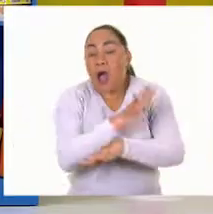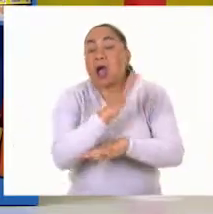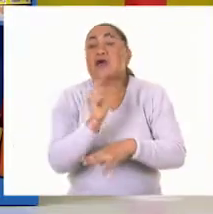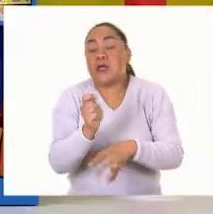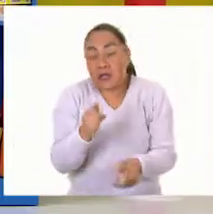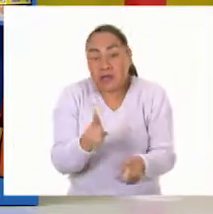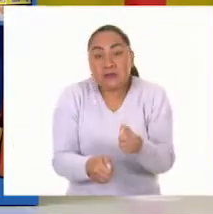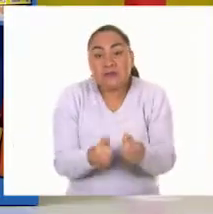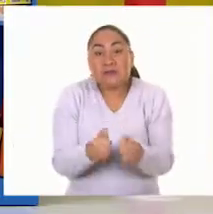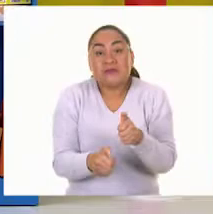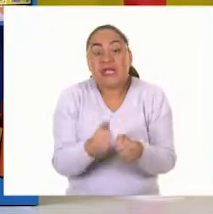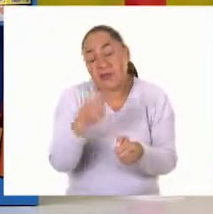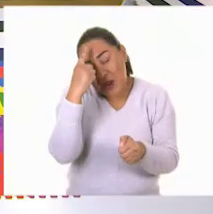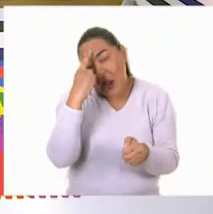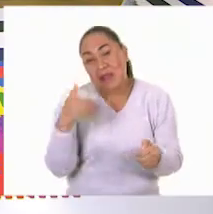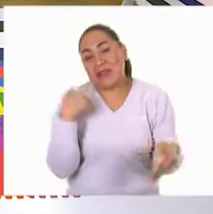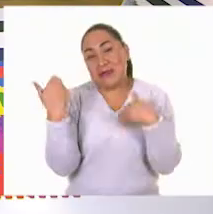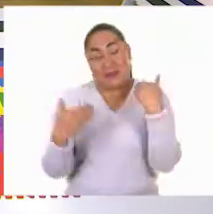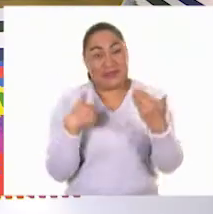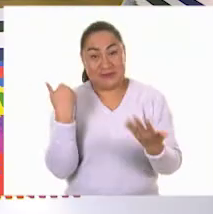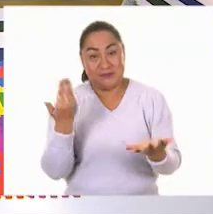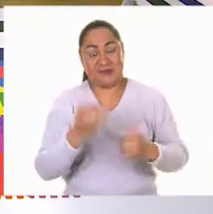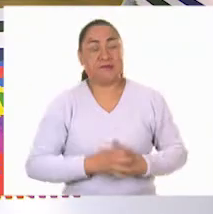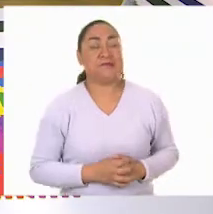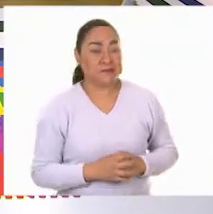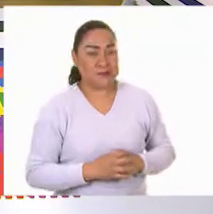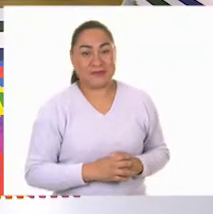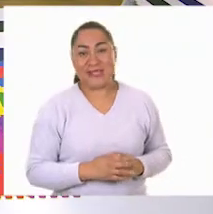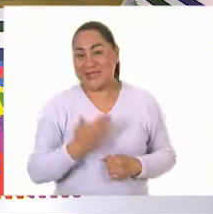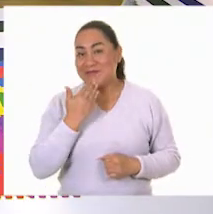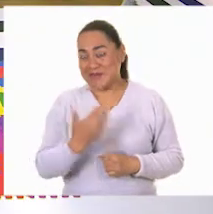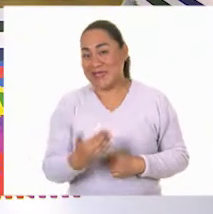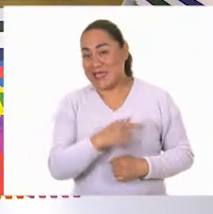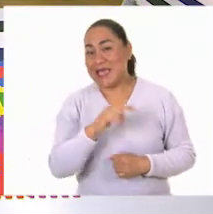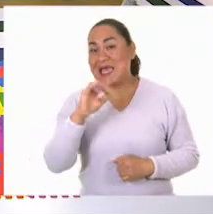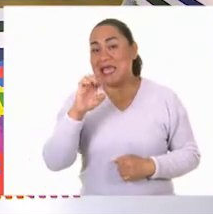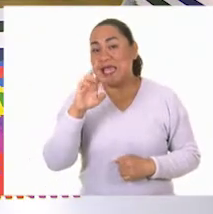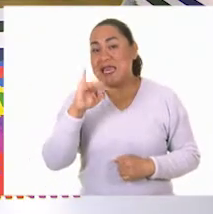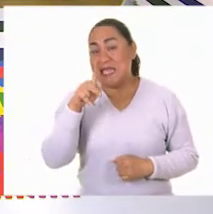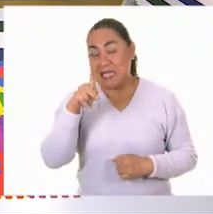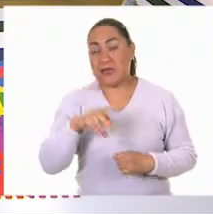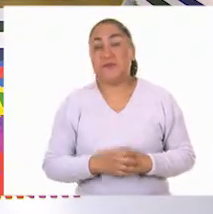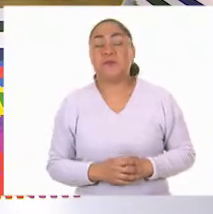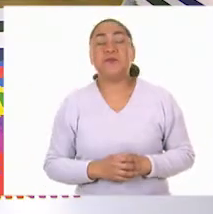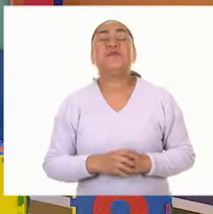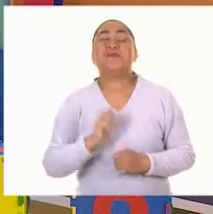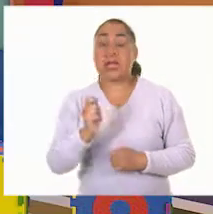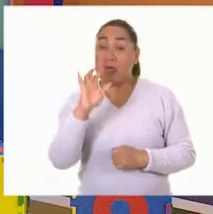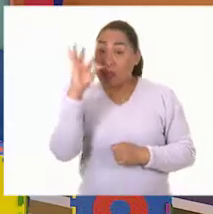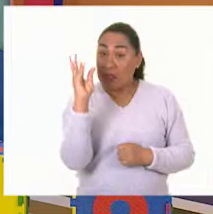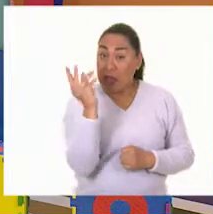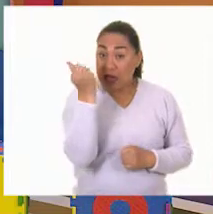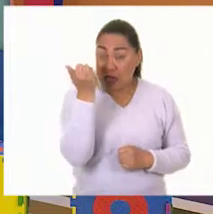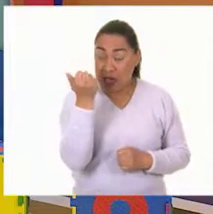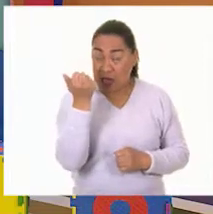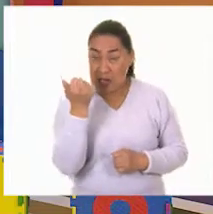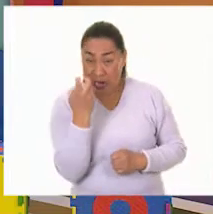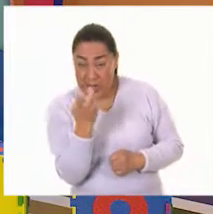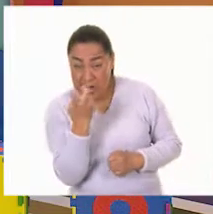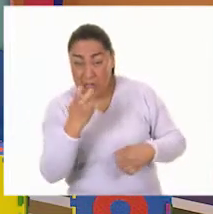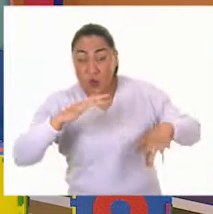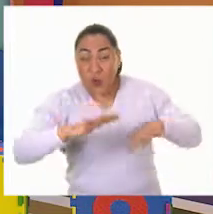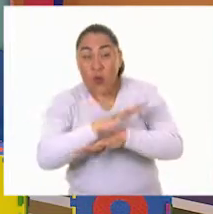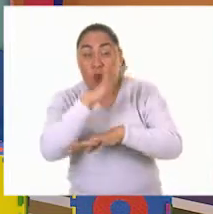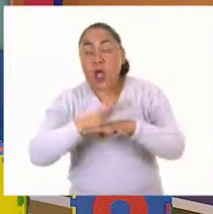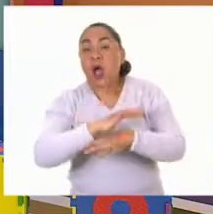otro tipo de diversión también. Muy bien, Erick. Bueno, la tecnología, como ya hemos visto, llegó para